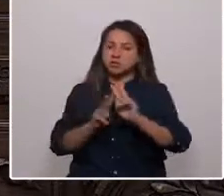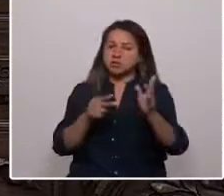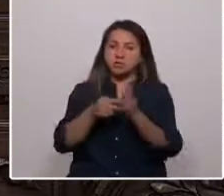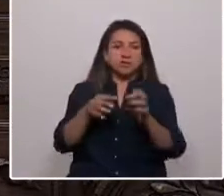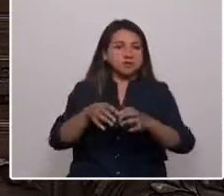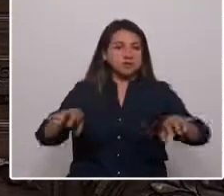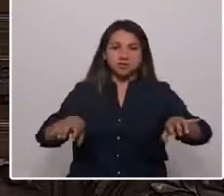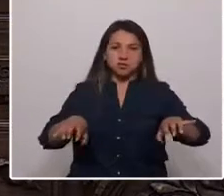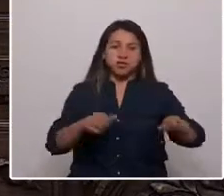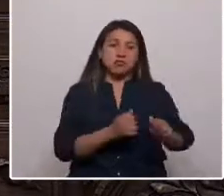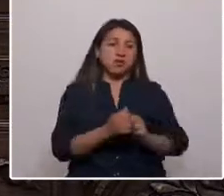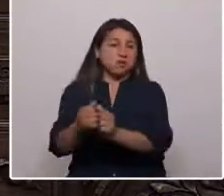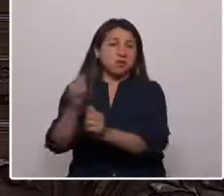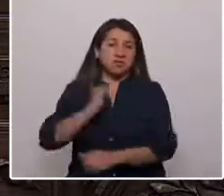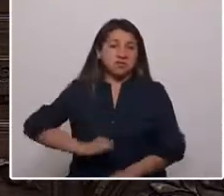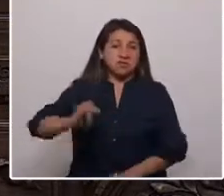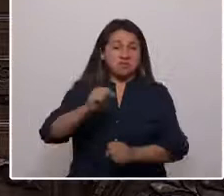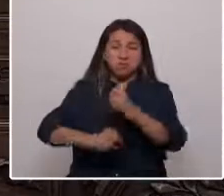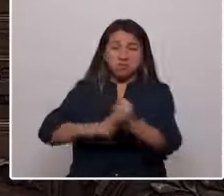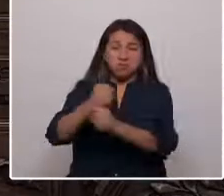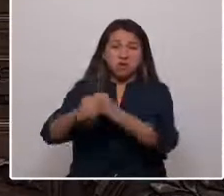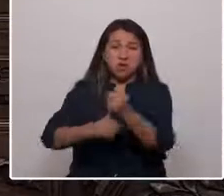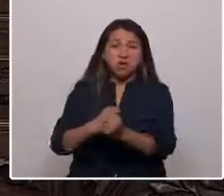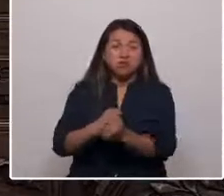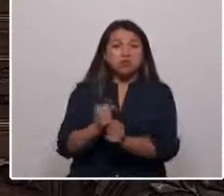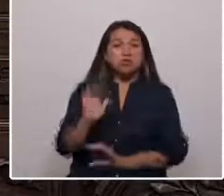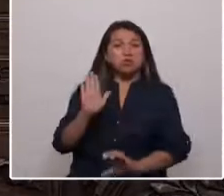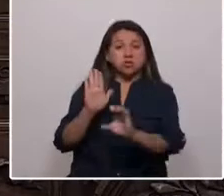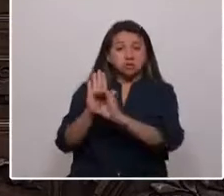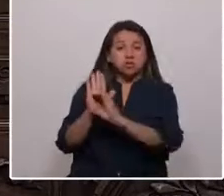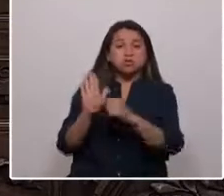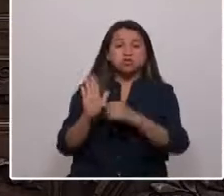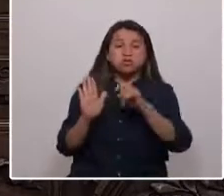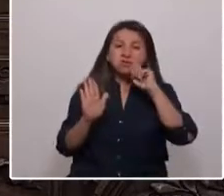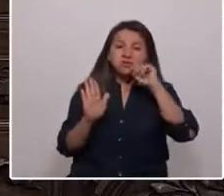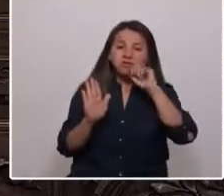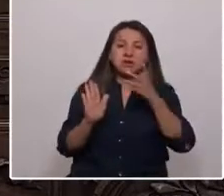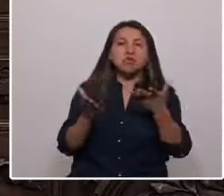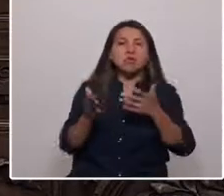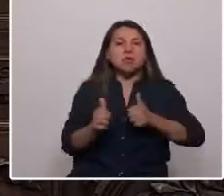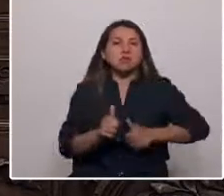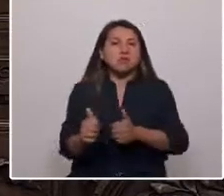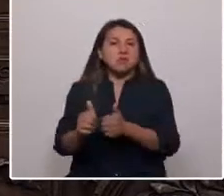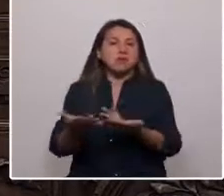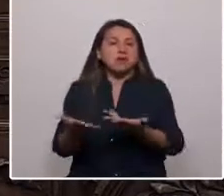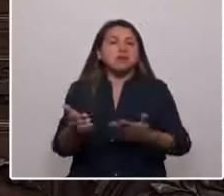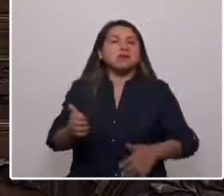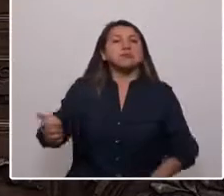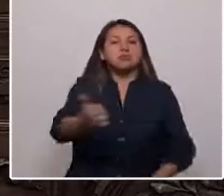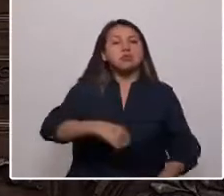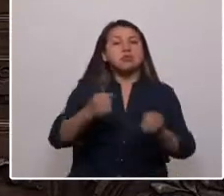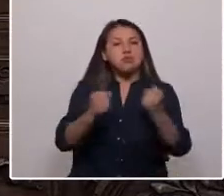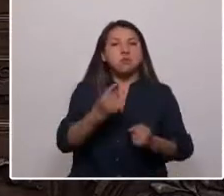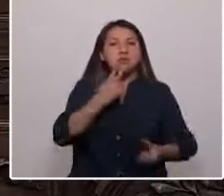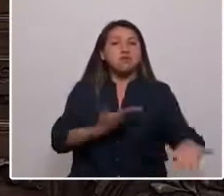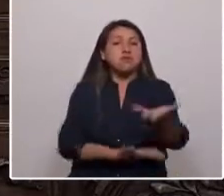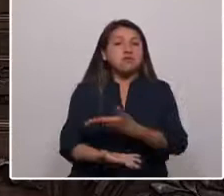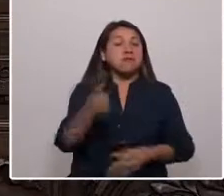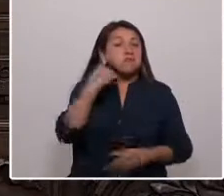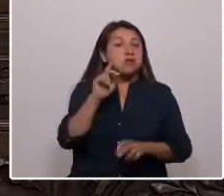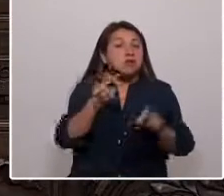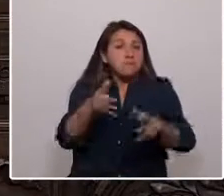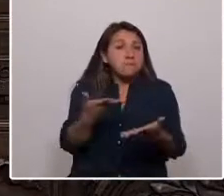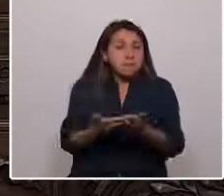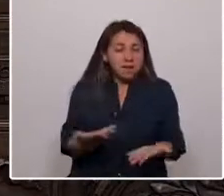acompañará por décadas. Una constitución es un marco para que todas y todas podamos convivir de manera pacífica,